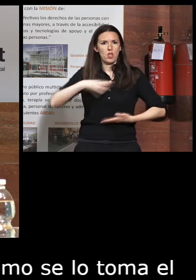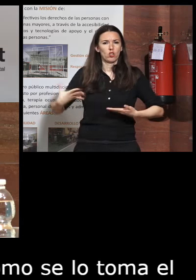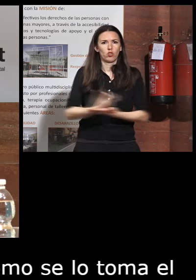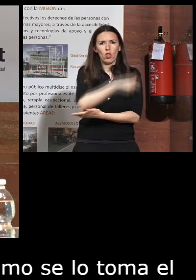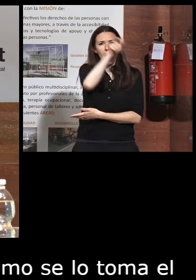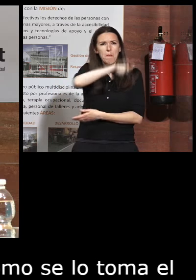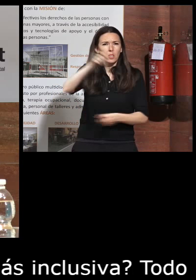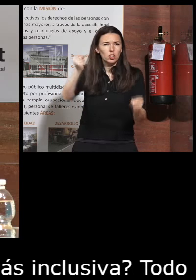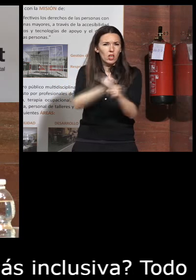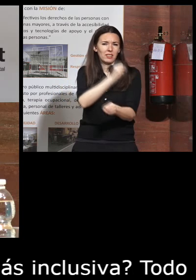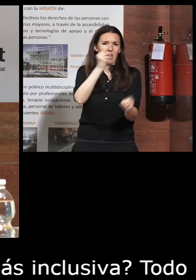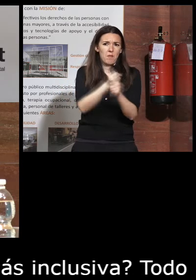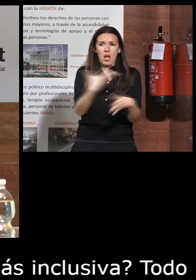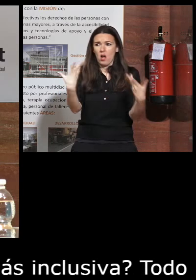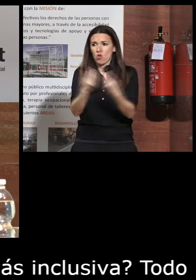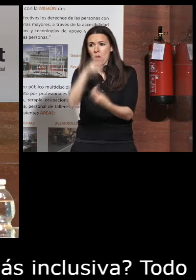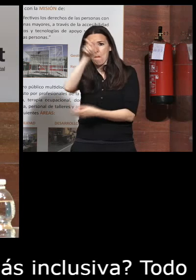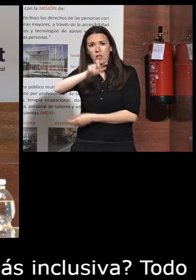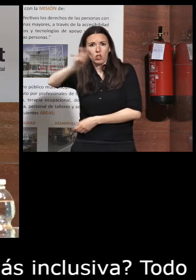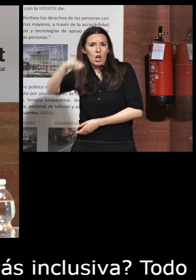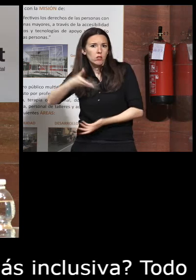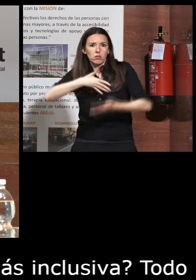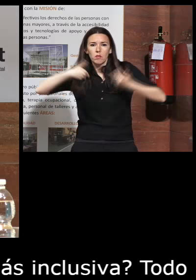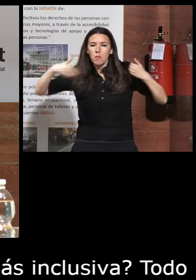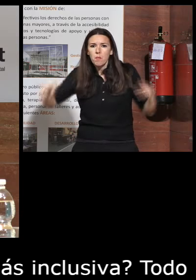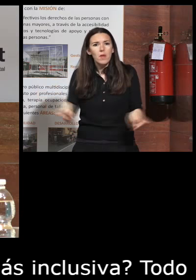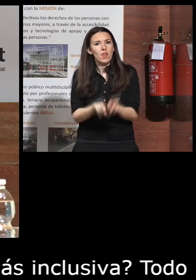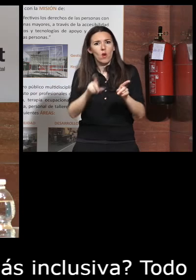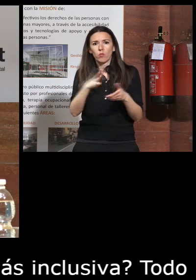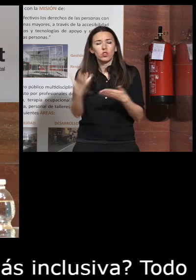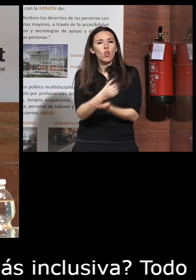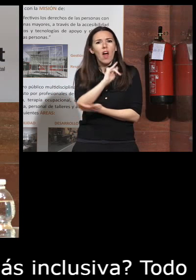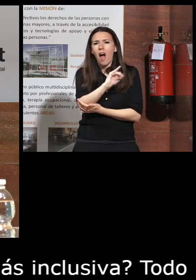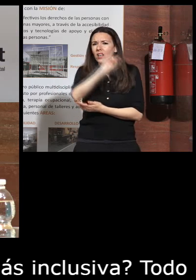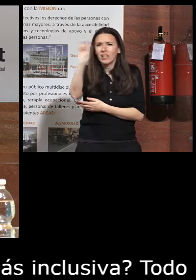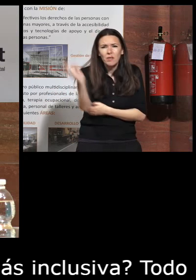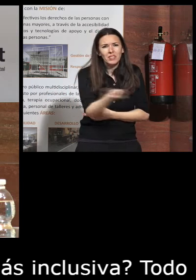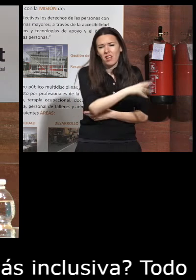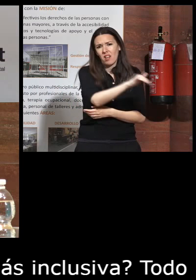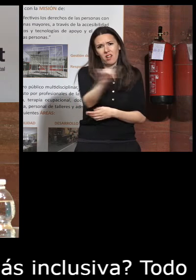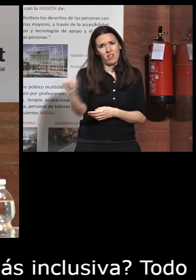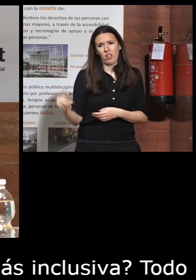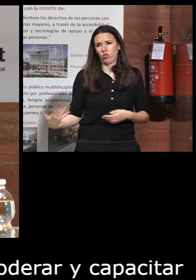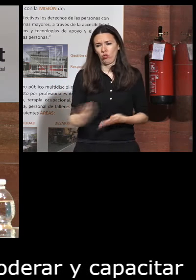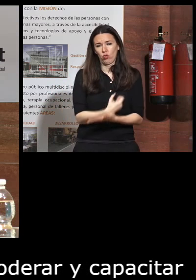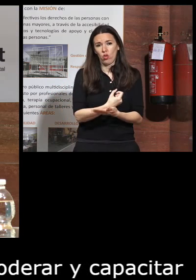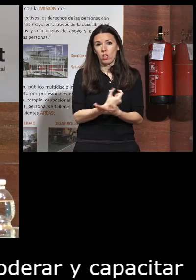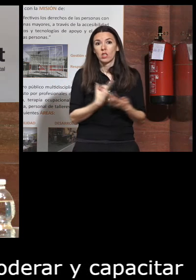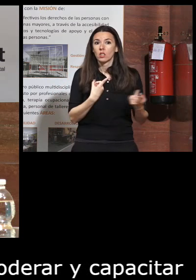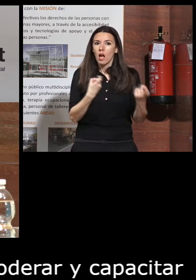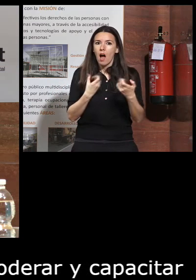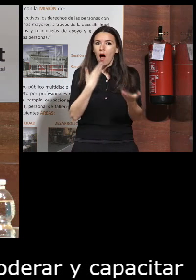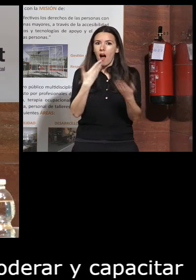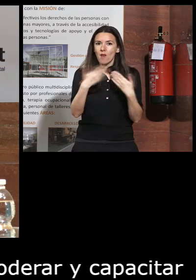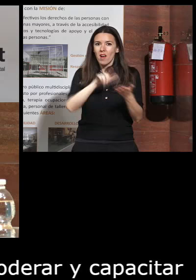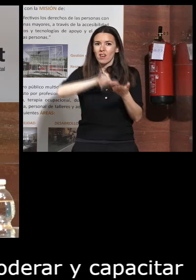trabajan con otras personas trabajen donde sean porque en todas hay diversidad ¿no? y entonces ¿qué necesario es hablar con